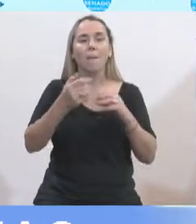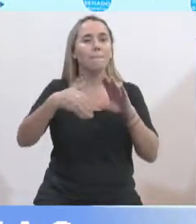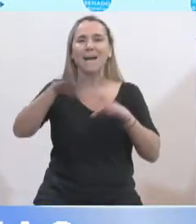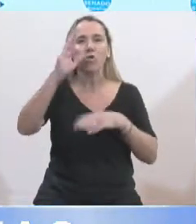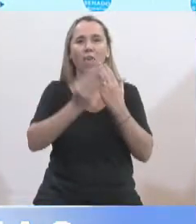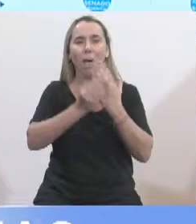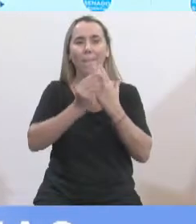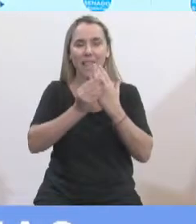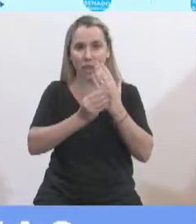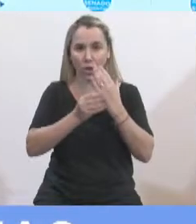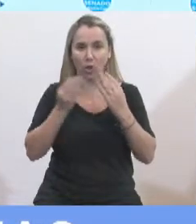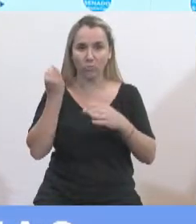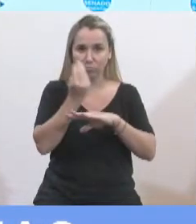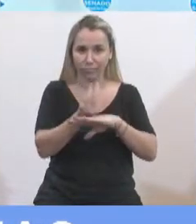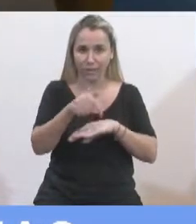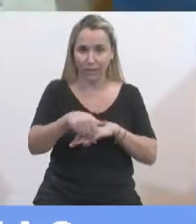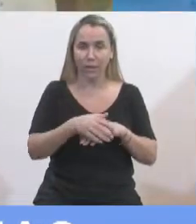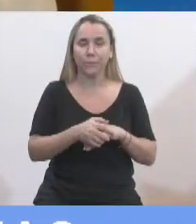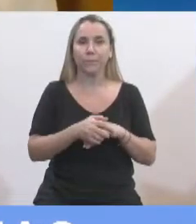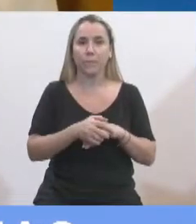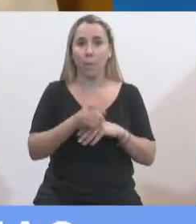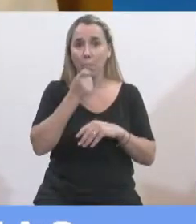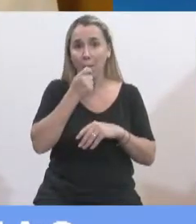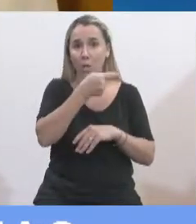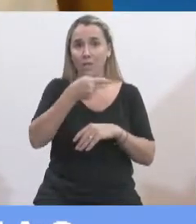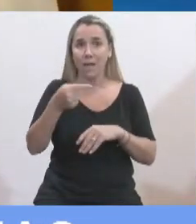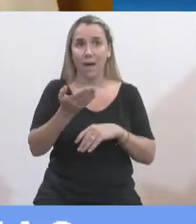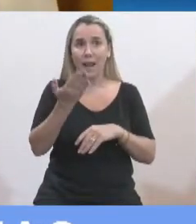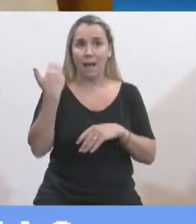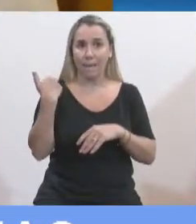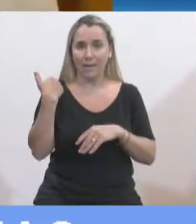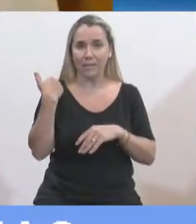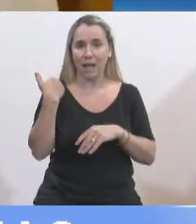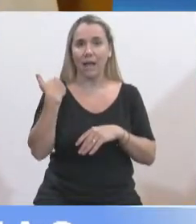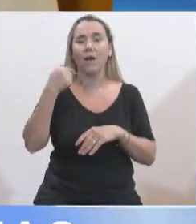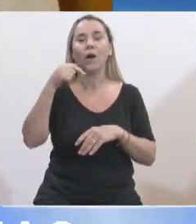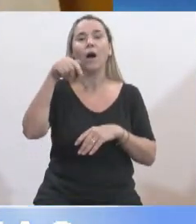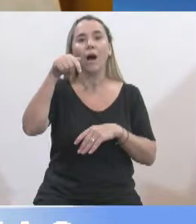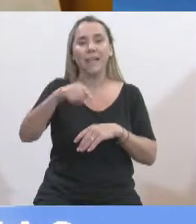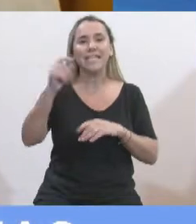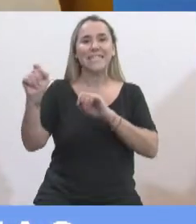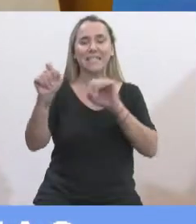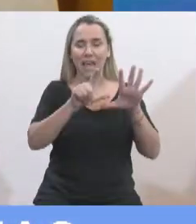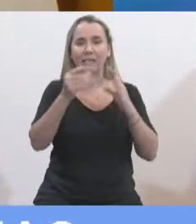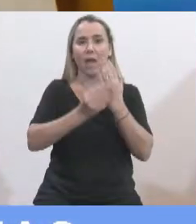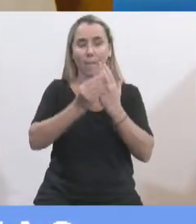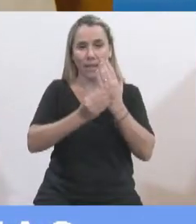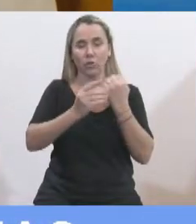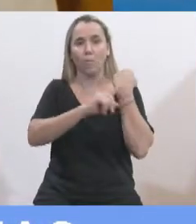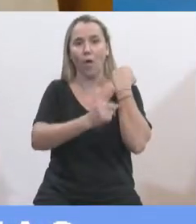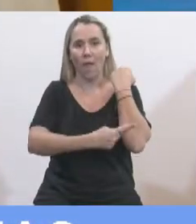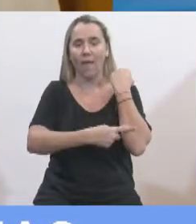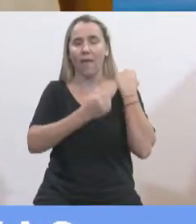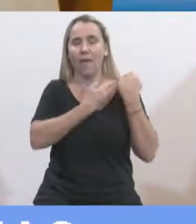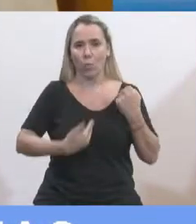de los ministros. Para no ir más lejos, la semana pasada prácticamente estuvieron siete ministros del Poder Ejecutivo trabajando en las comisiones.